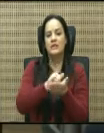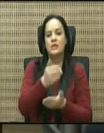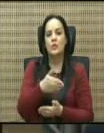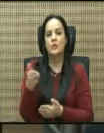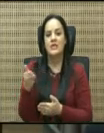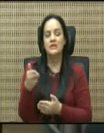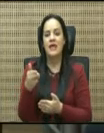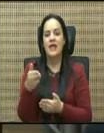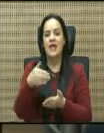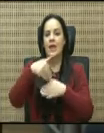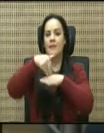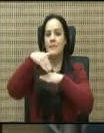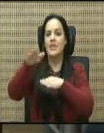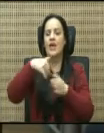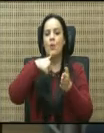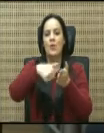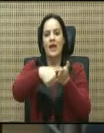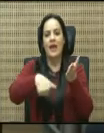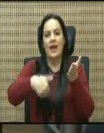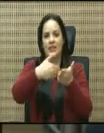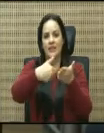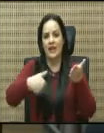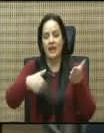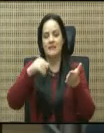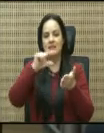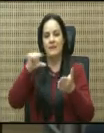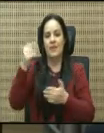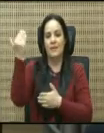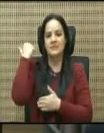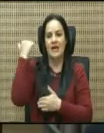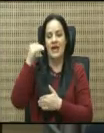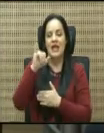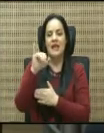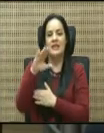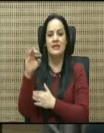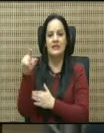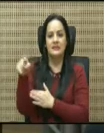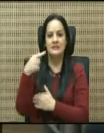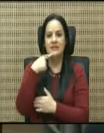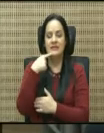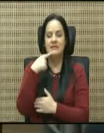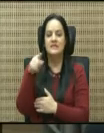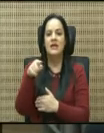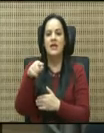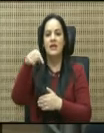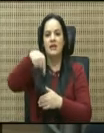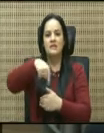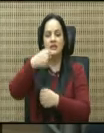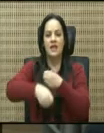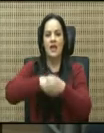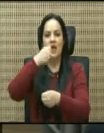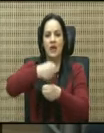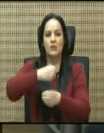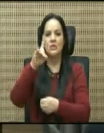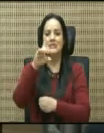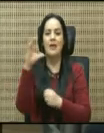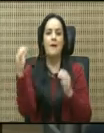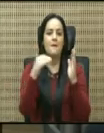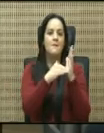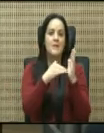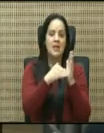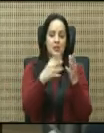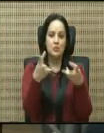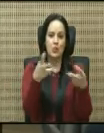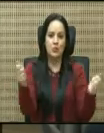lo interno del ICE, donde dicen que este año brindarán 100 mil soluciones, pero no nos